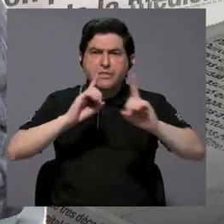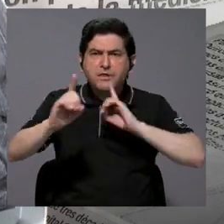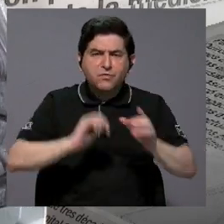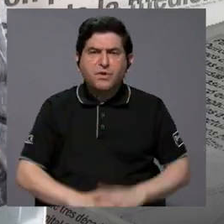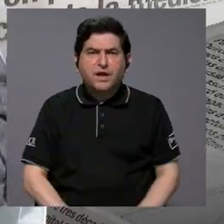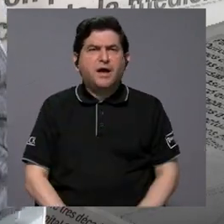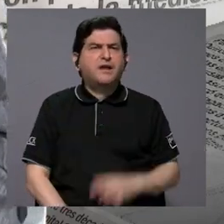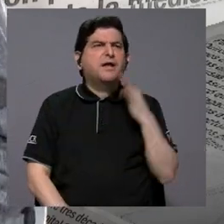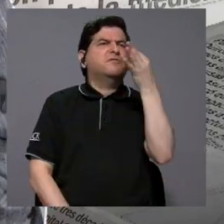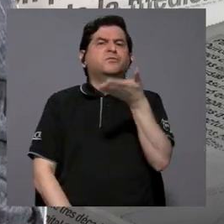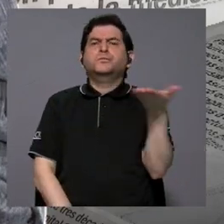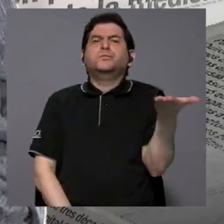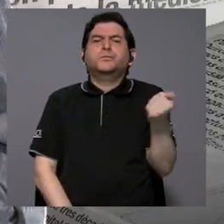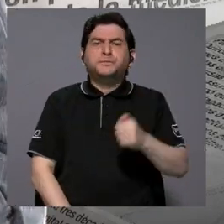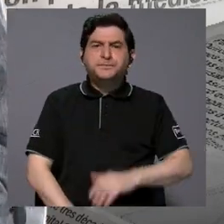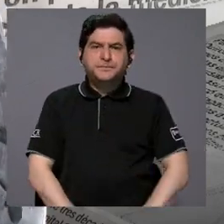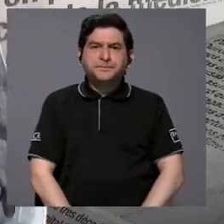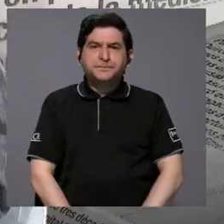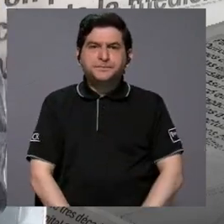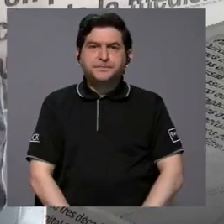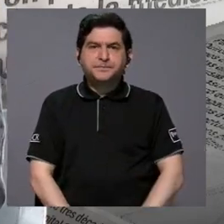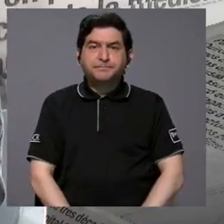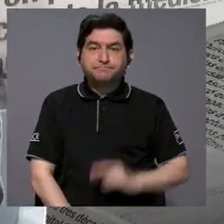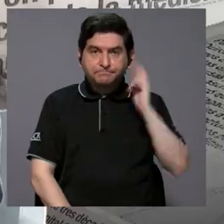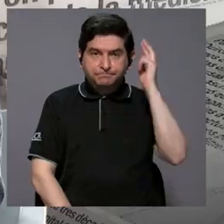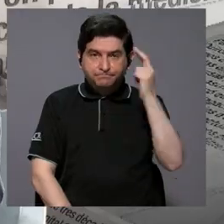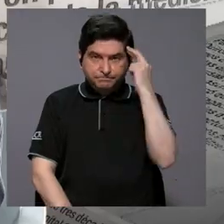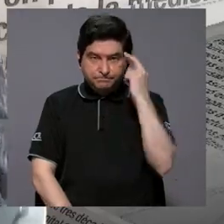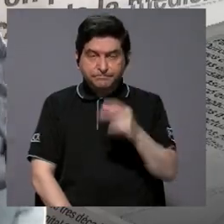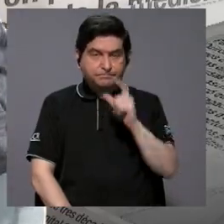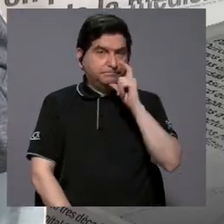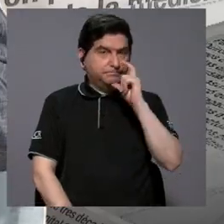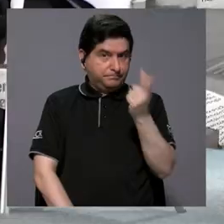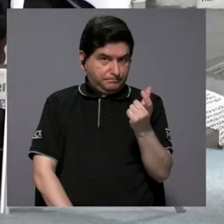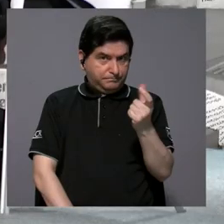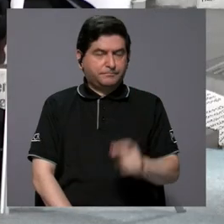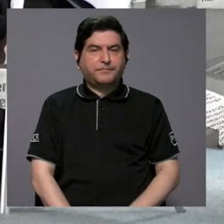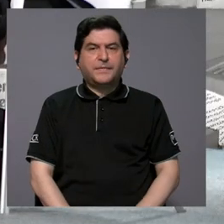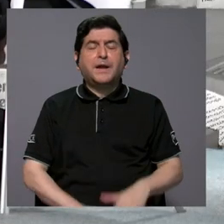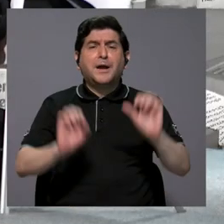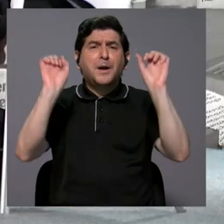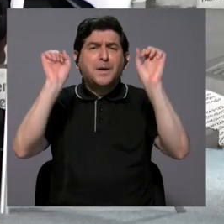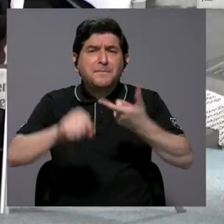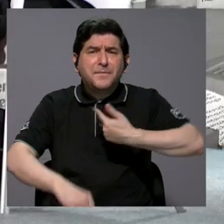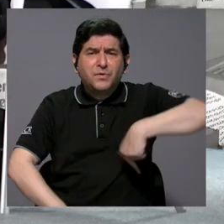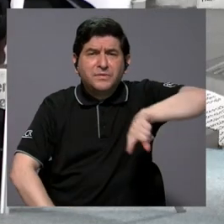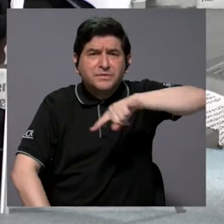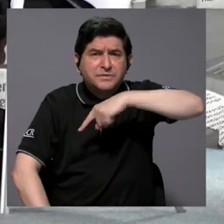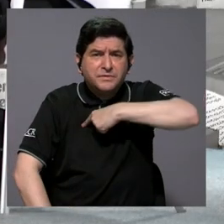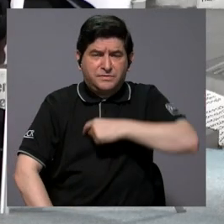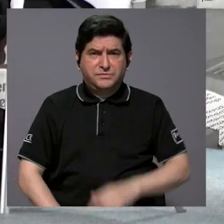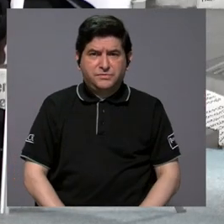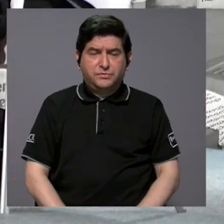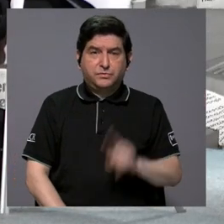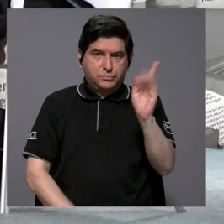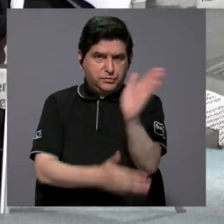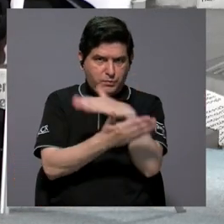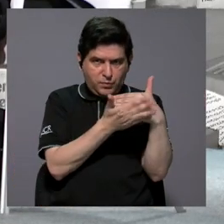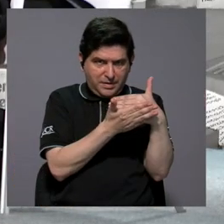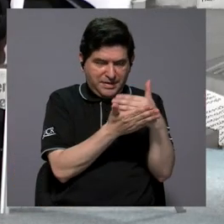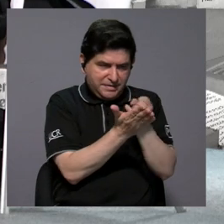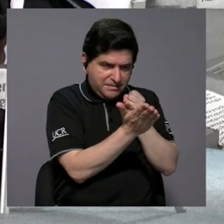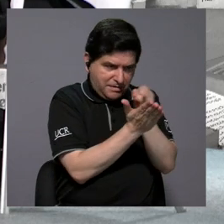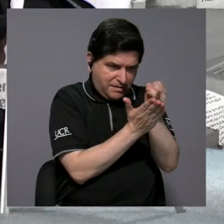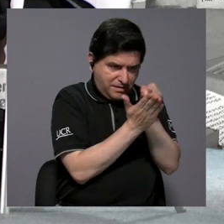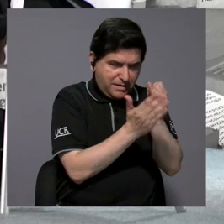hacia dónde lo llevamos y es por eso muy afortunado el poder lograr que por un lado la